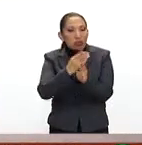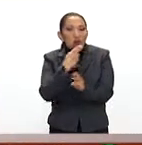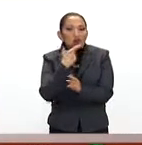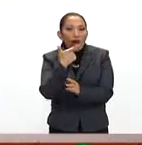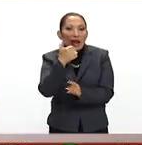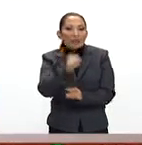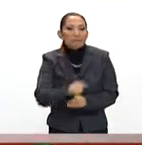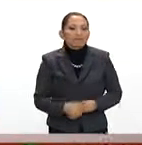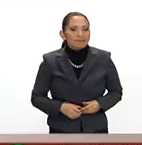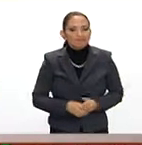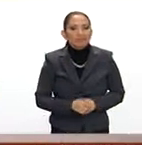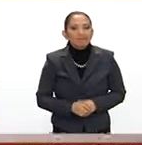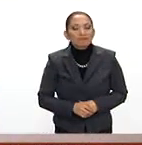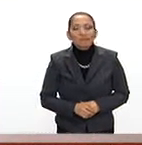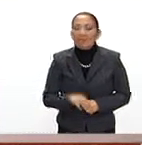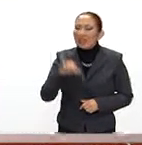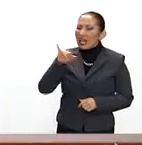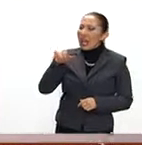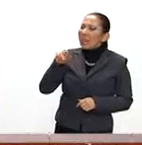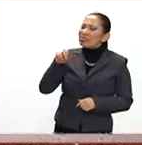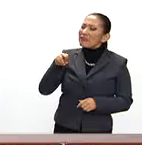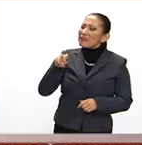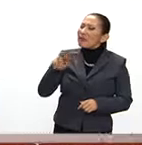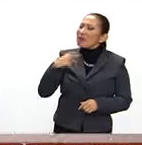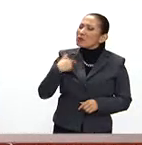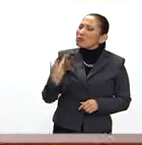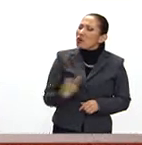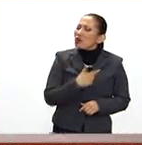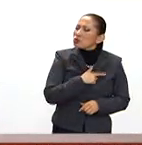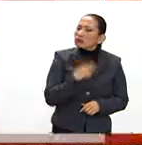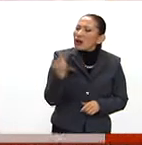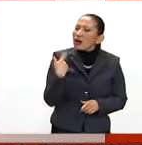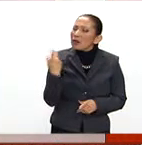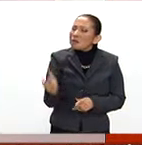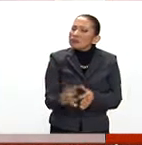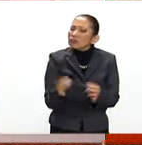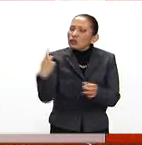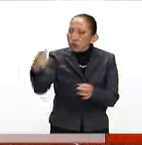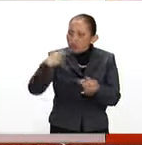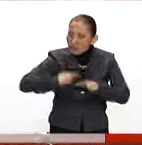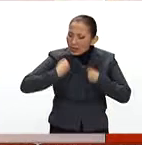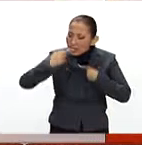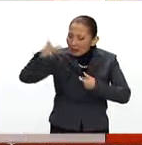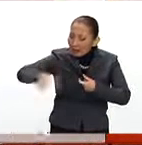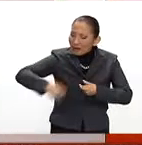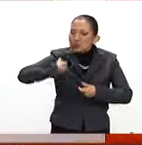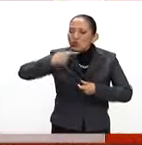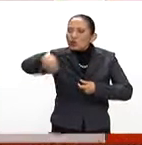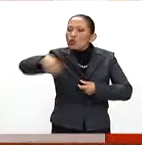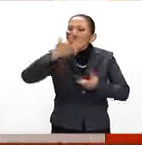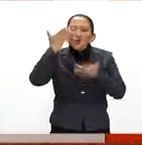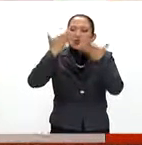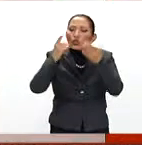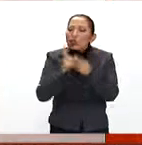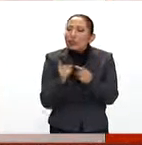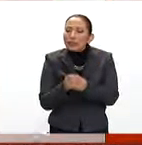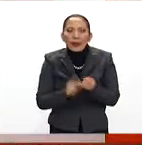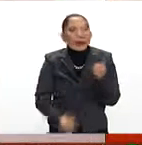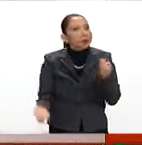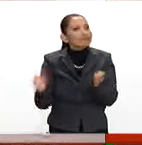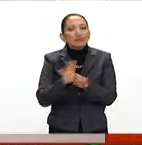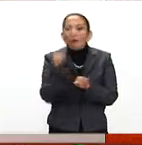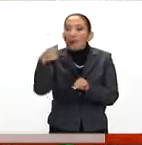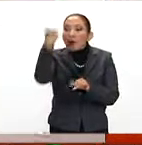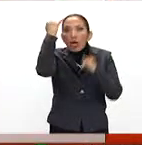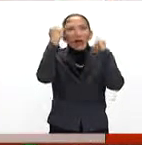necesaria para que vayamos transformándonos a un país de energías limpias, energías renovables y lo vemos